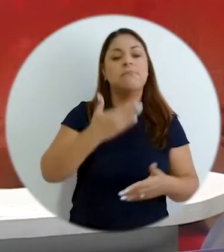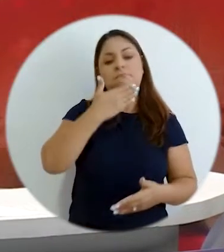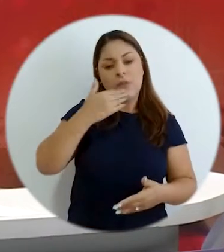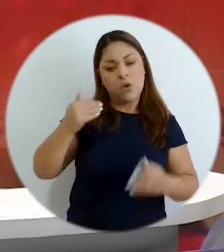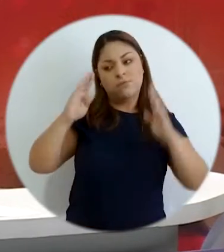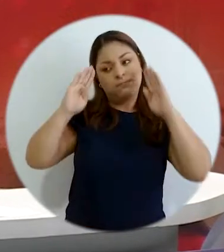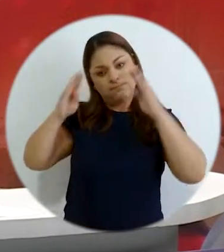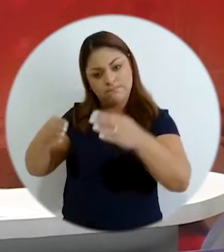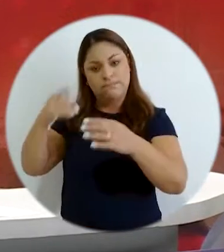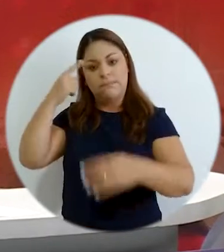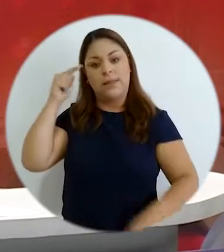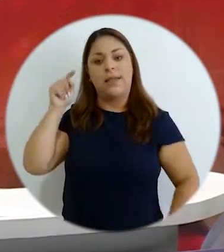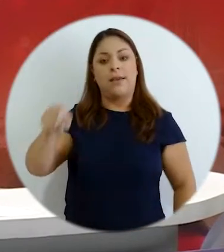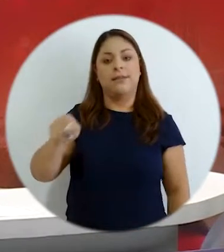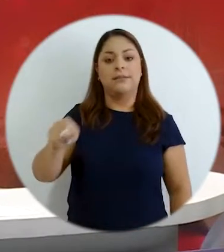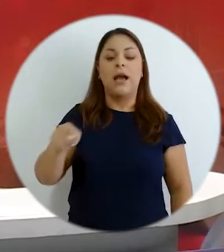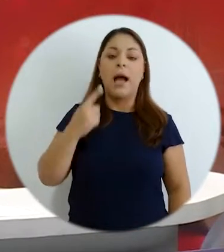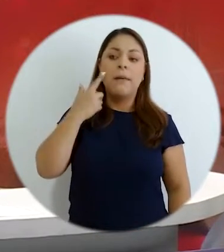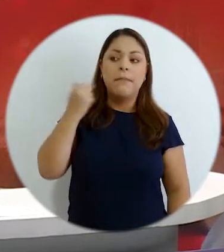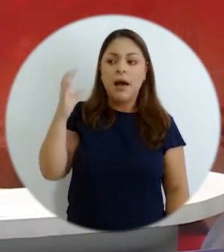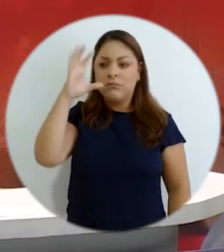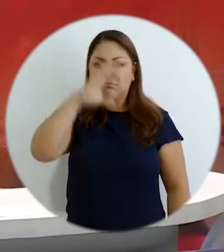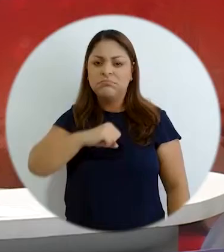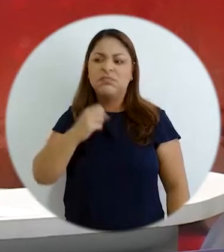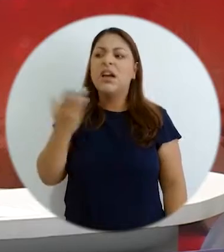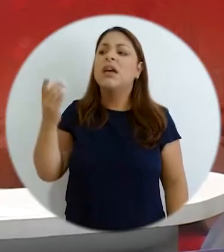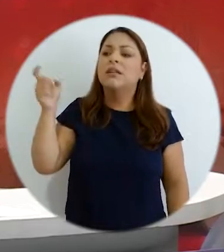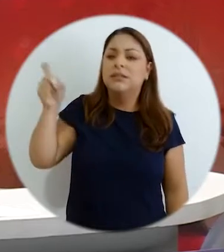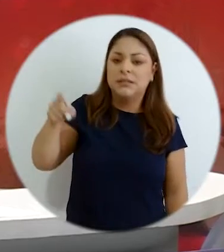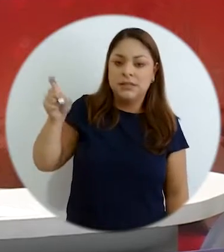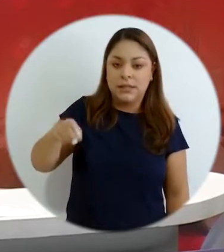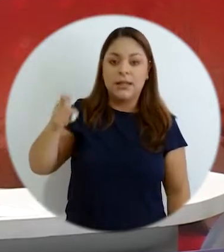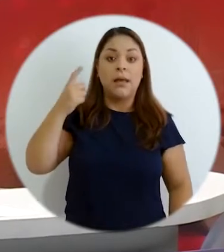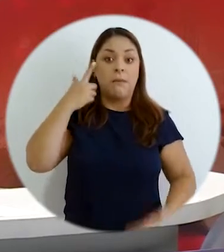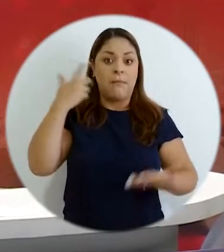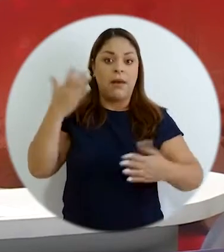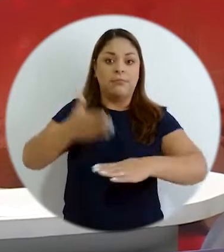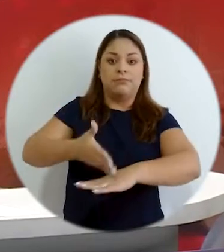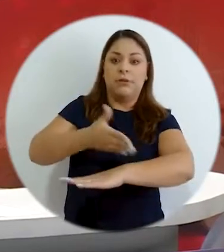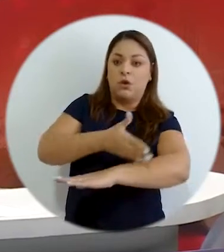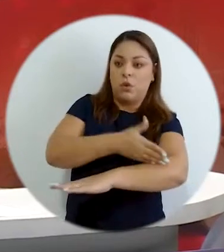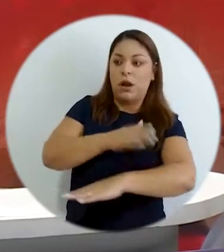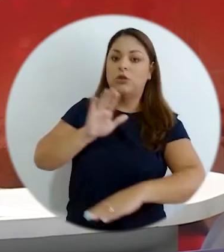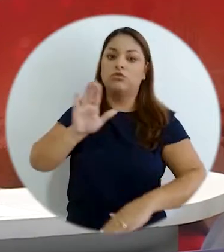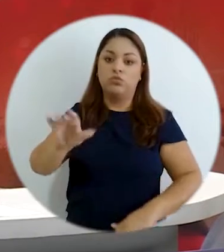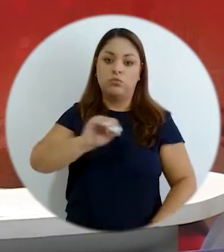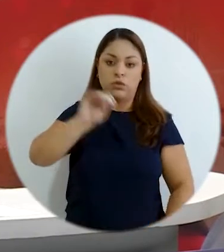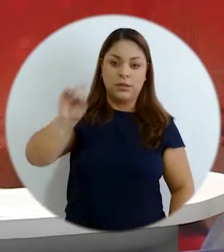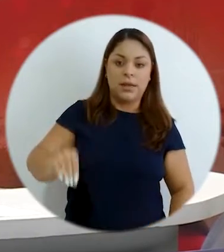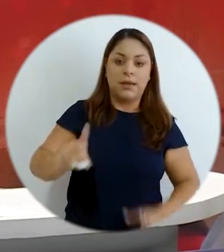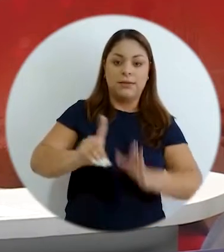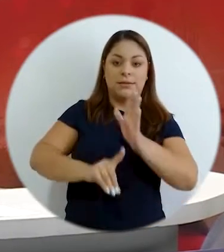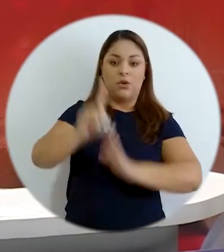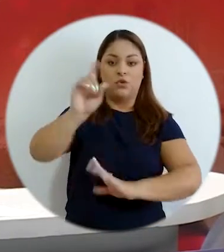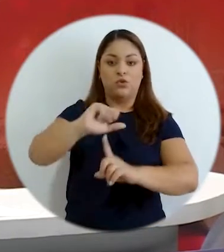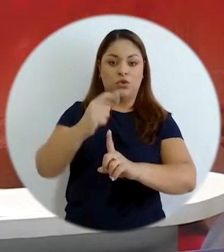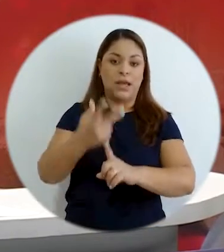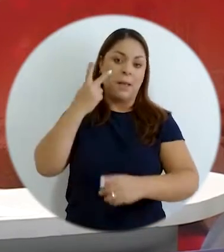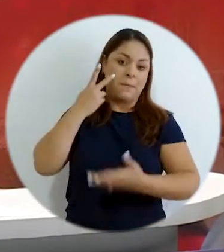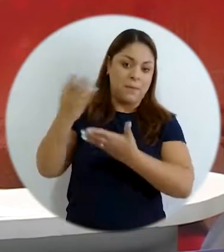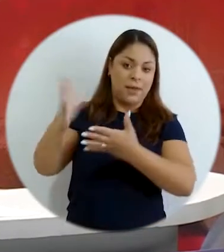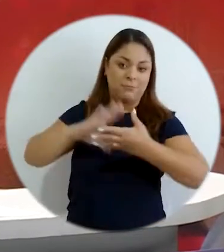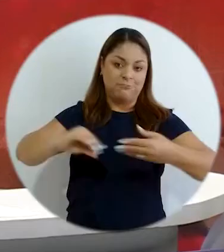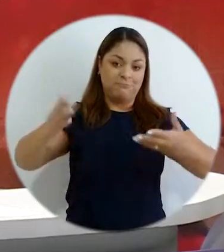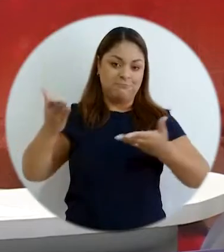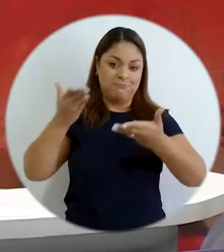específicamente con este lugar para detectar qué es lo que necesitan para mejorar en su